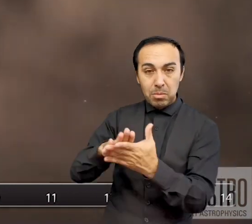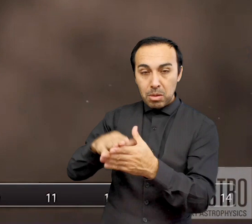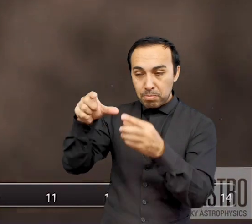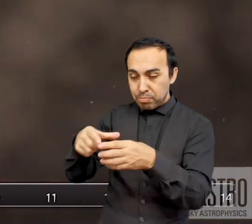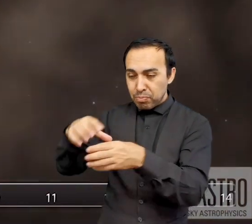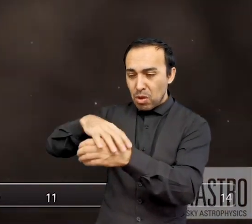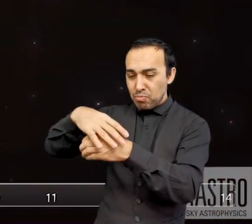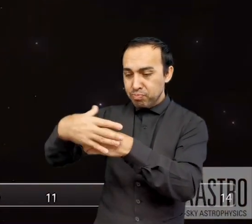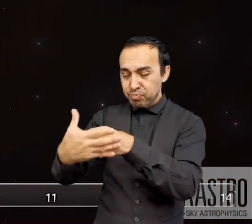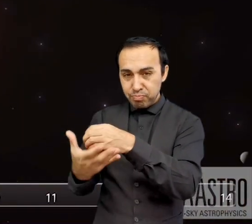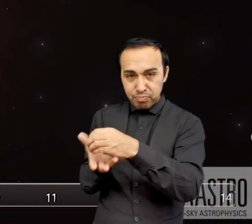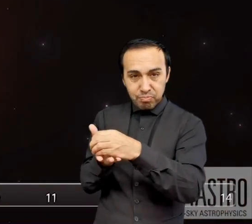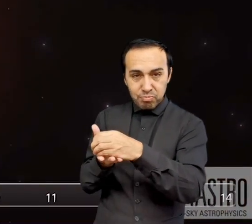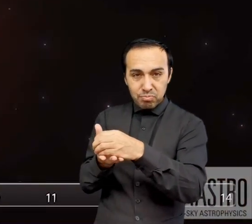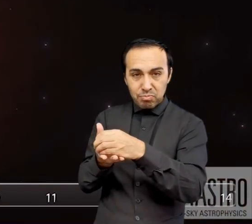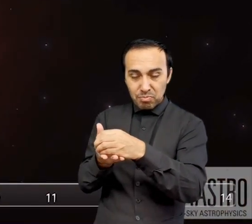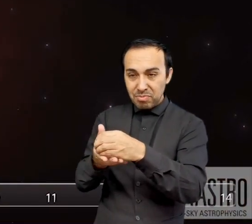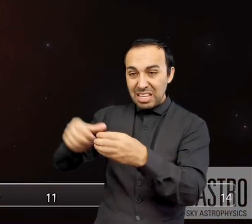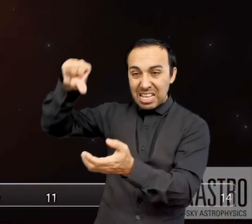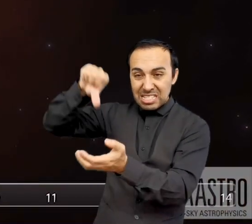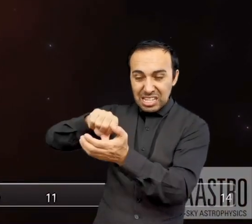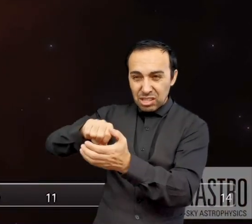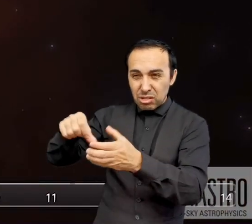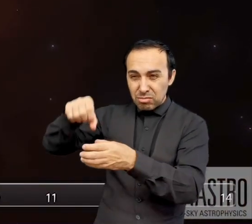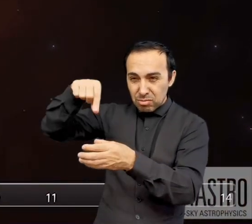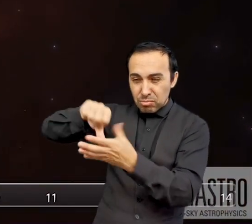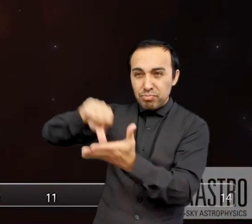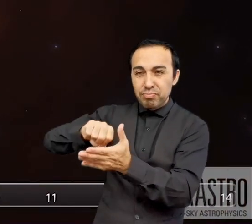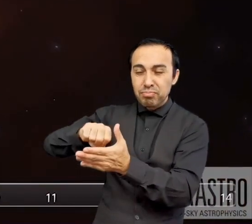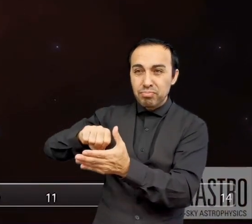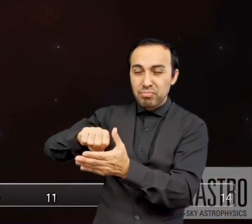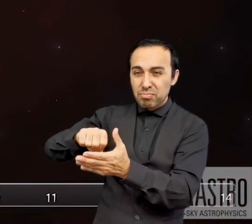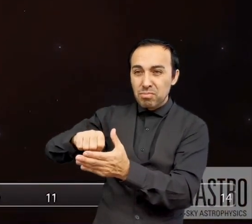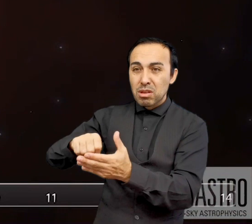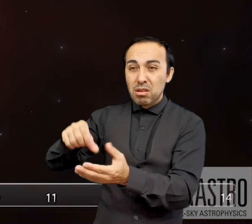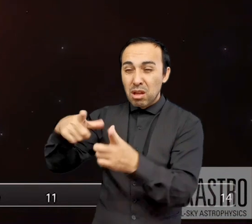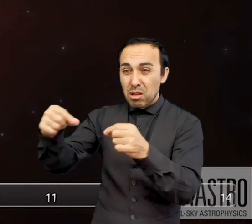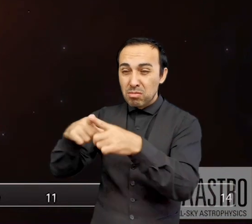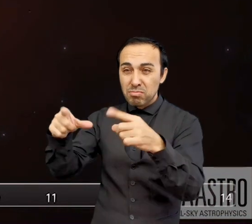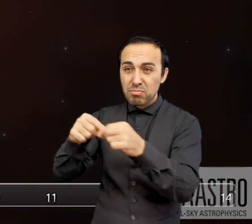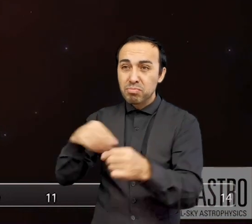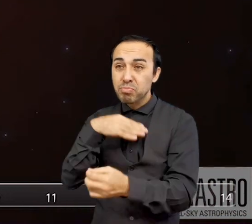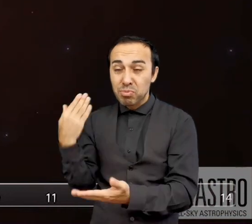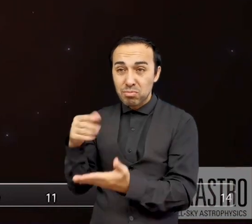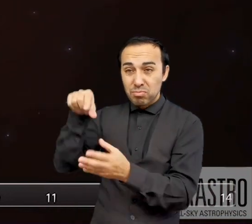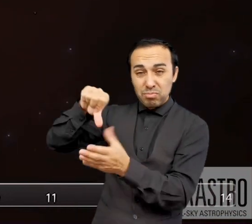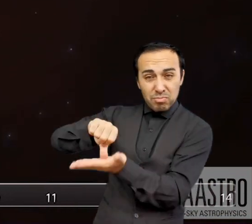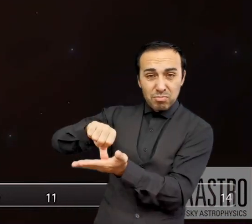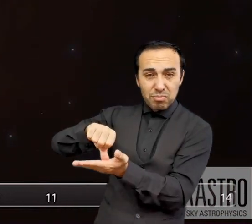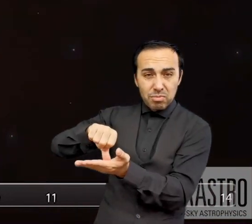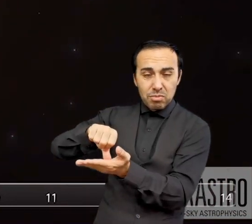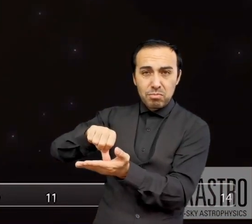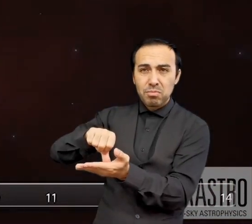nebulosa planetaria, quedando al centro el núcleo inerte, al que llamamos enana blanca. Estas estrellas